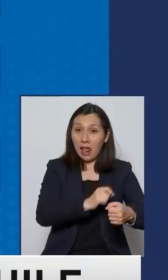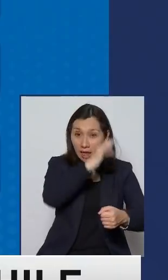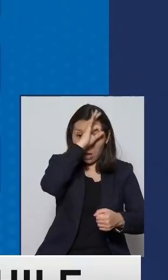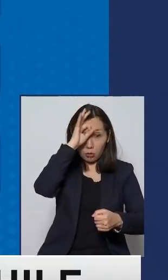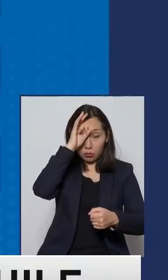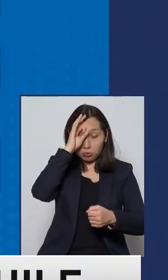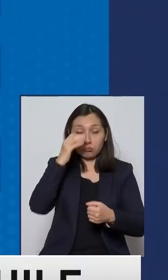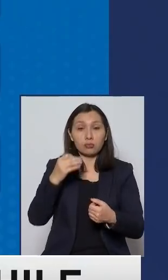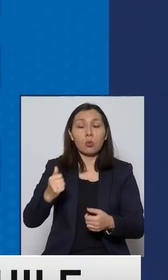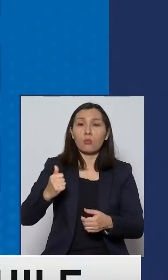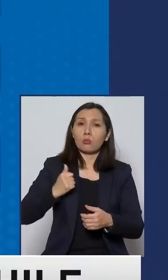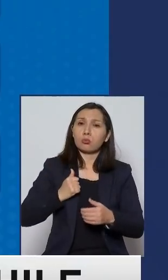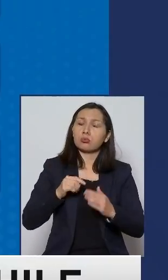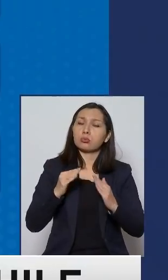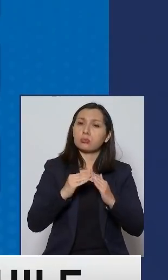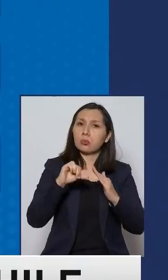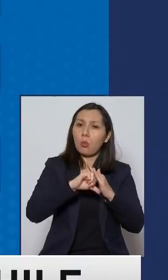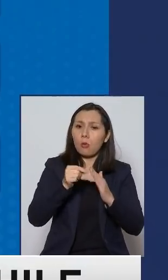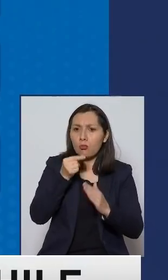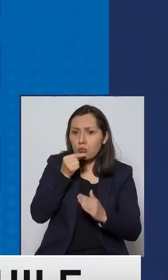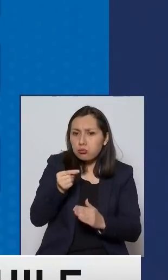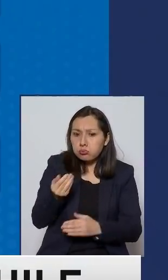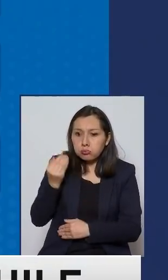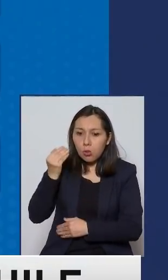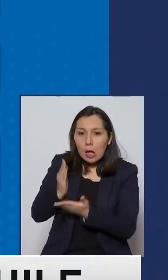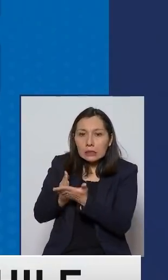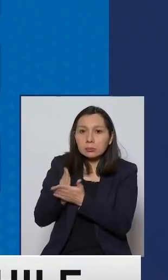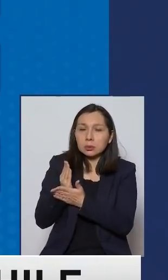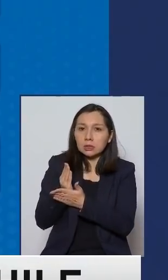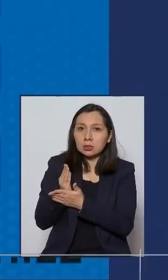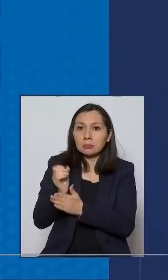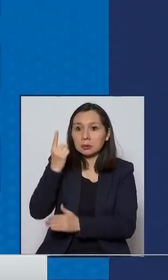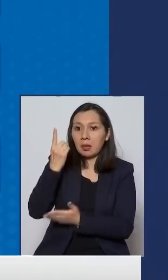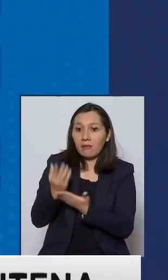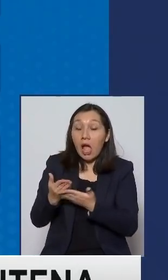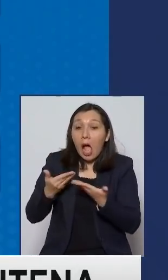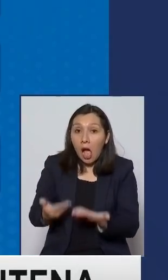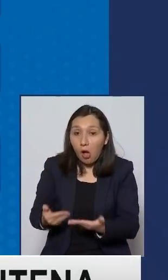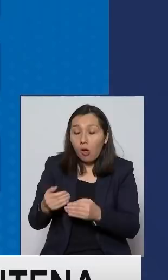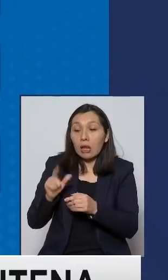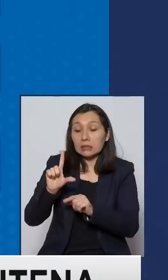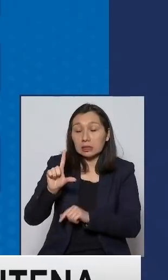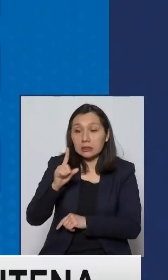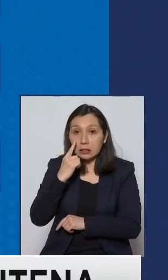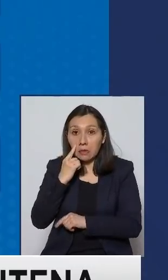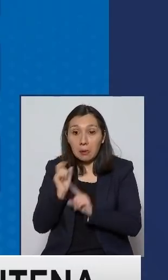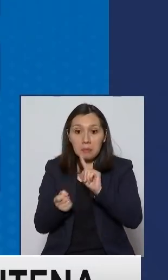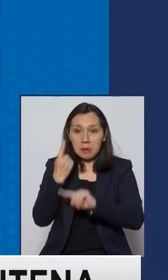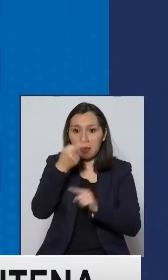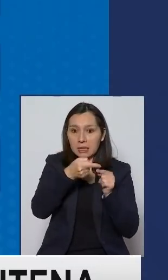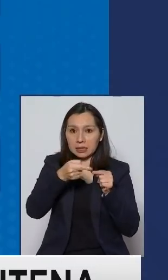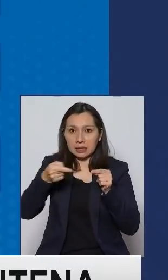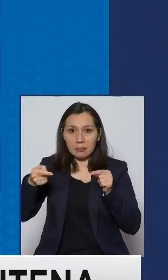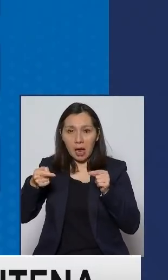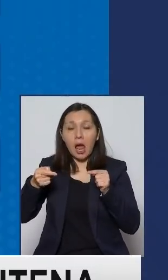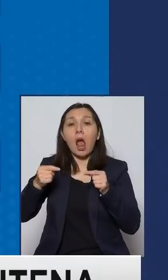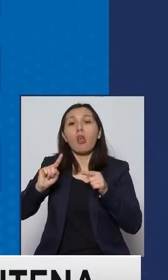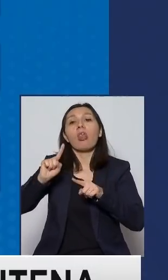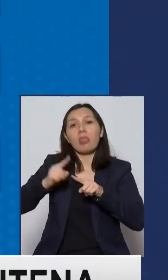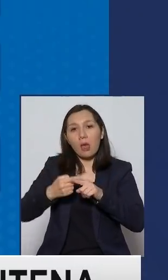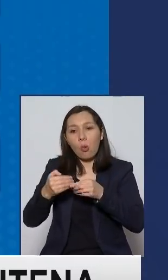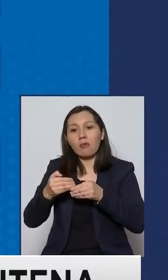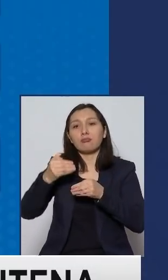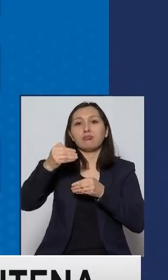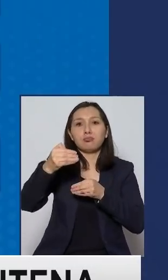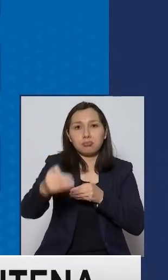inició su cuarentena hace muy pocos días atrás recién va a cumplir su primera semana este viernes